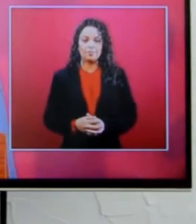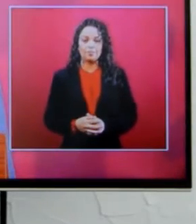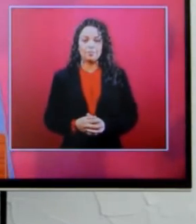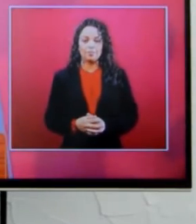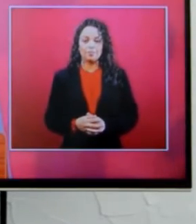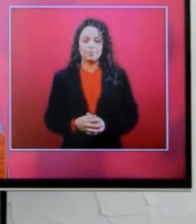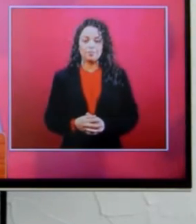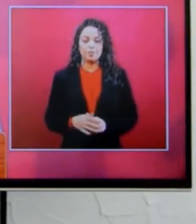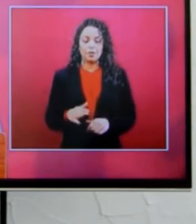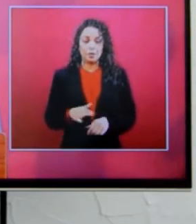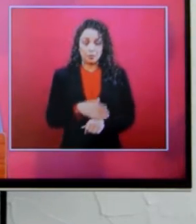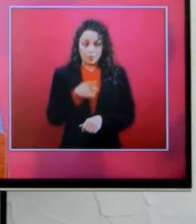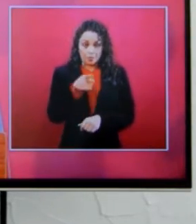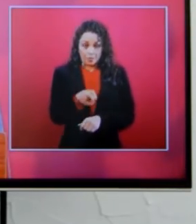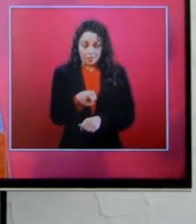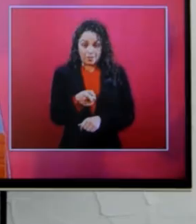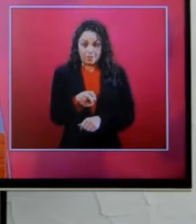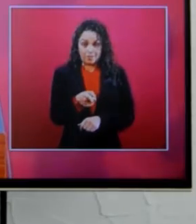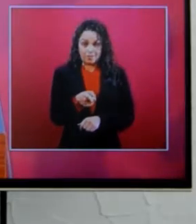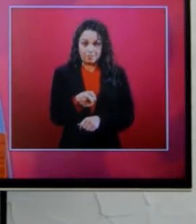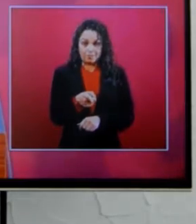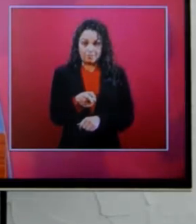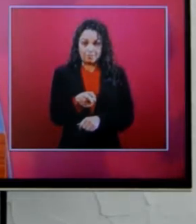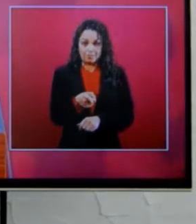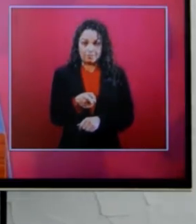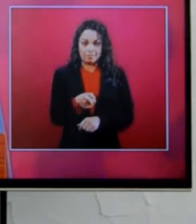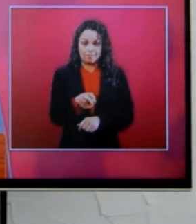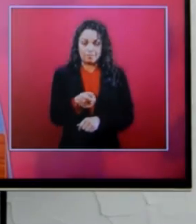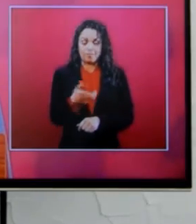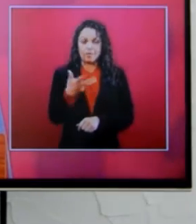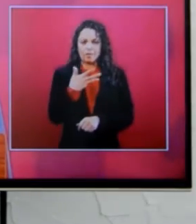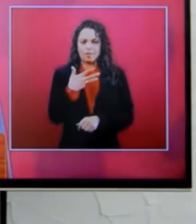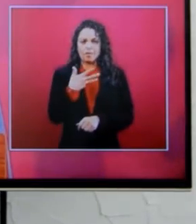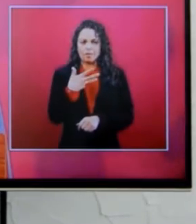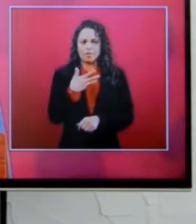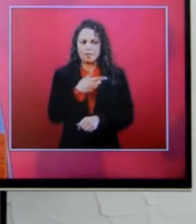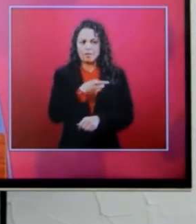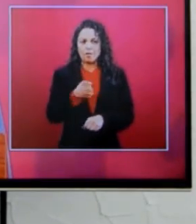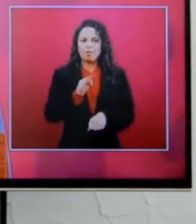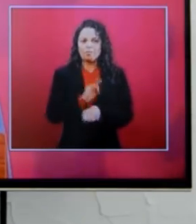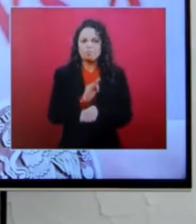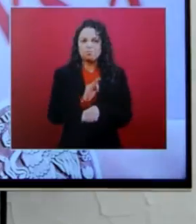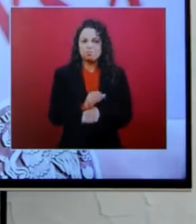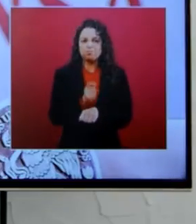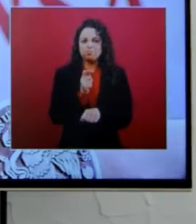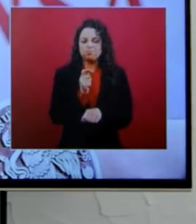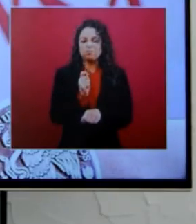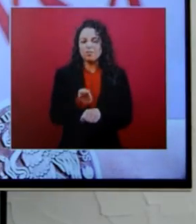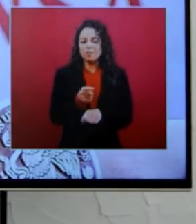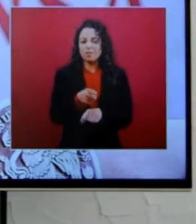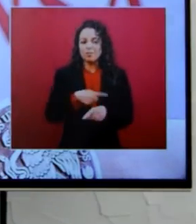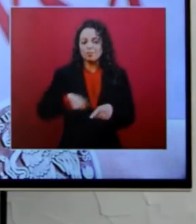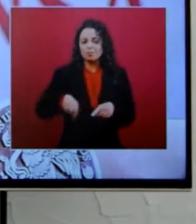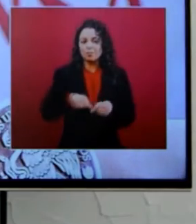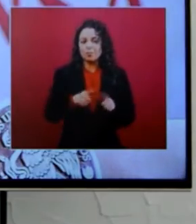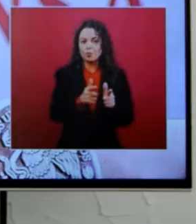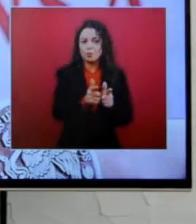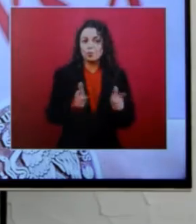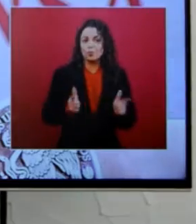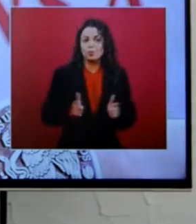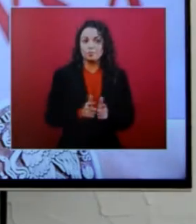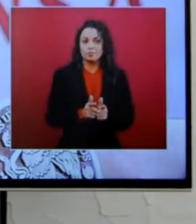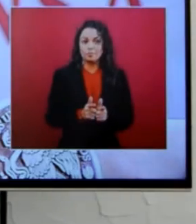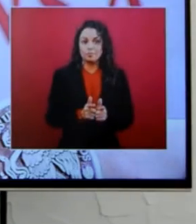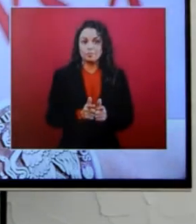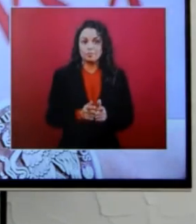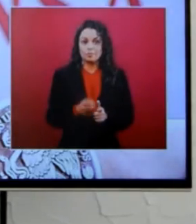Nacional donde se clasifique o se califique a las noticias como fake news, las noticias verdaderas, las noticias